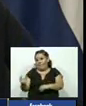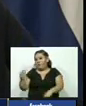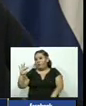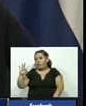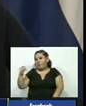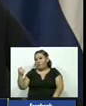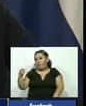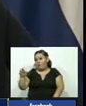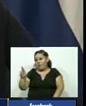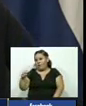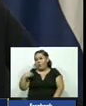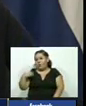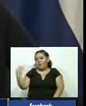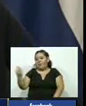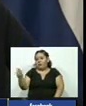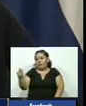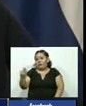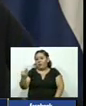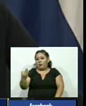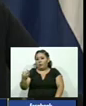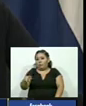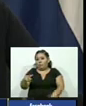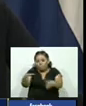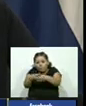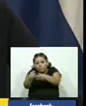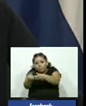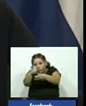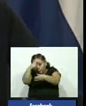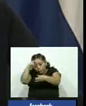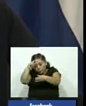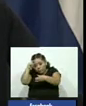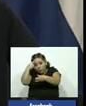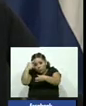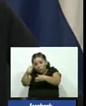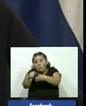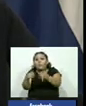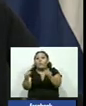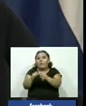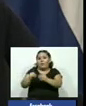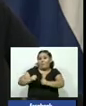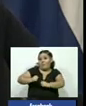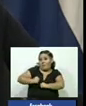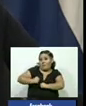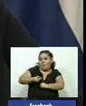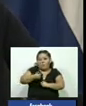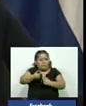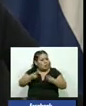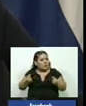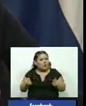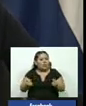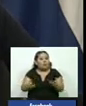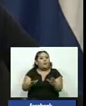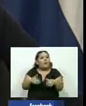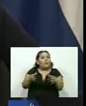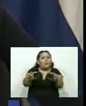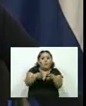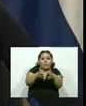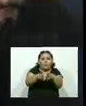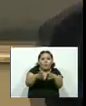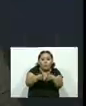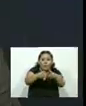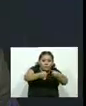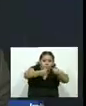yo necesito que incrementen las labores de inteligencia tanto de la inteligencia militar como de la inteligencia policial como de la inteligencia